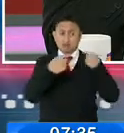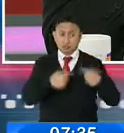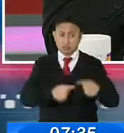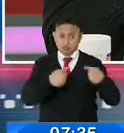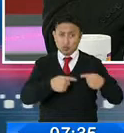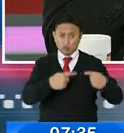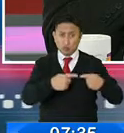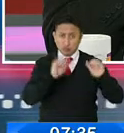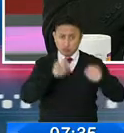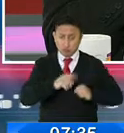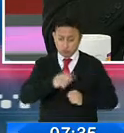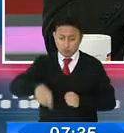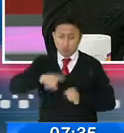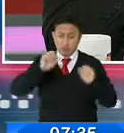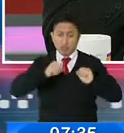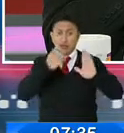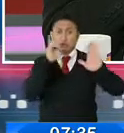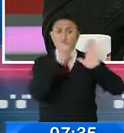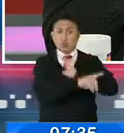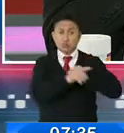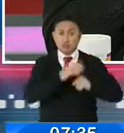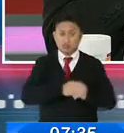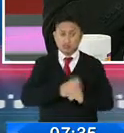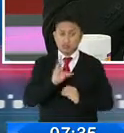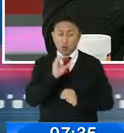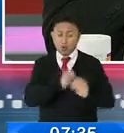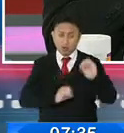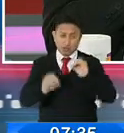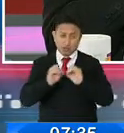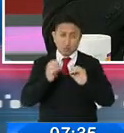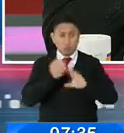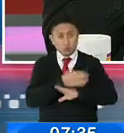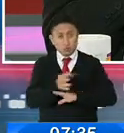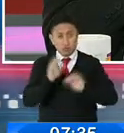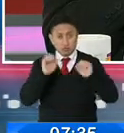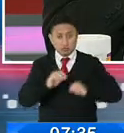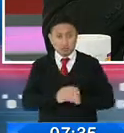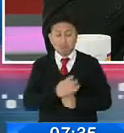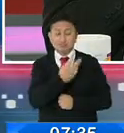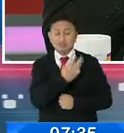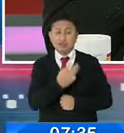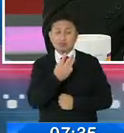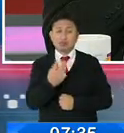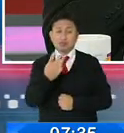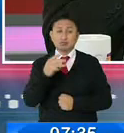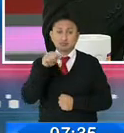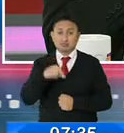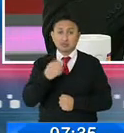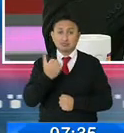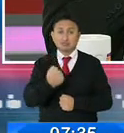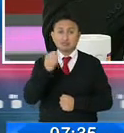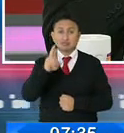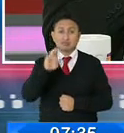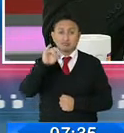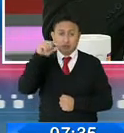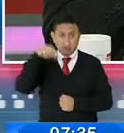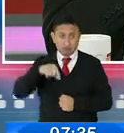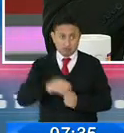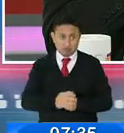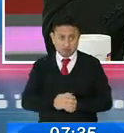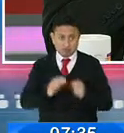todas las inquietudes, las observaciones que realizan y también nuestra página web. A través de nuestro portal pues nosotros